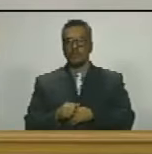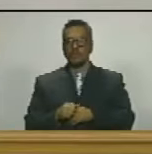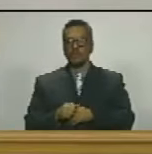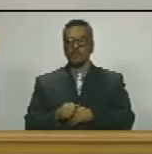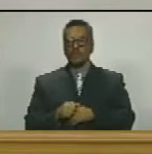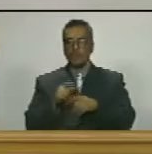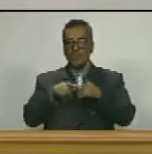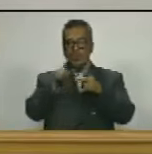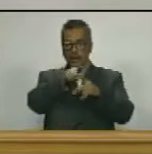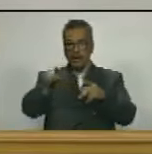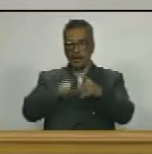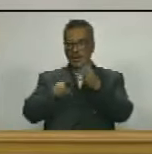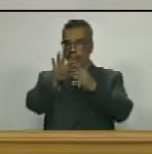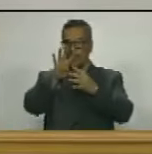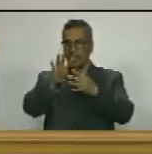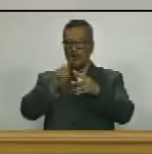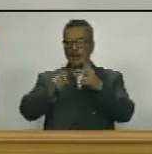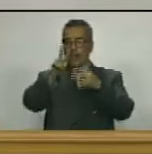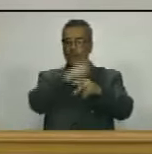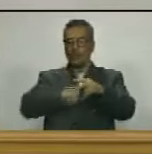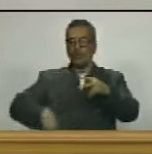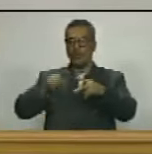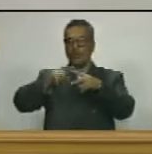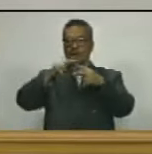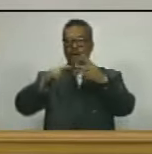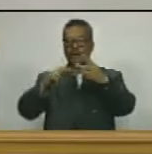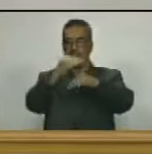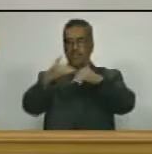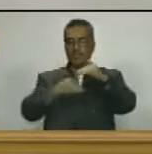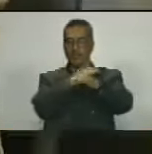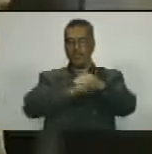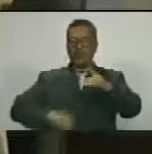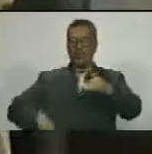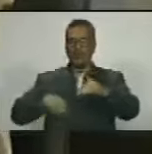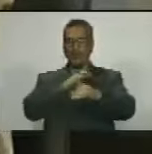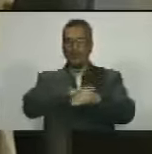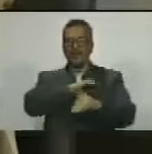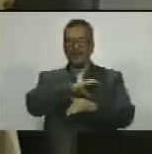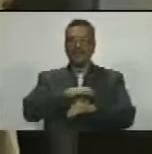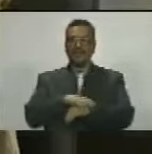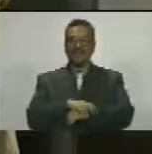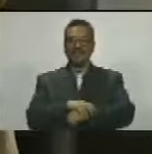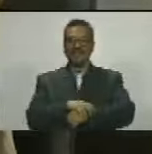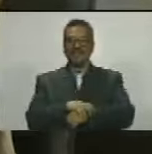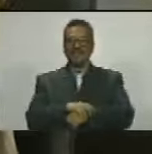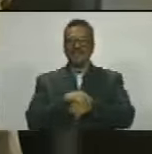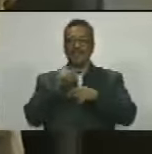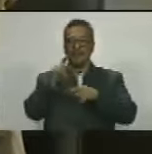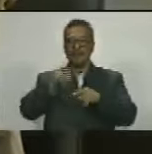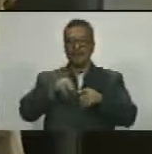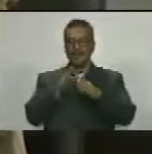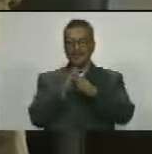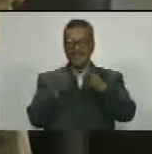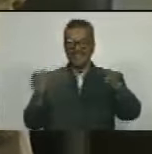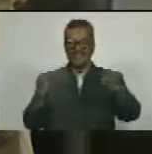en esa banda de los cuatro hay dos presidentes y dos vicepresidentes de comisión vamos a separarlo